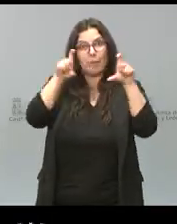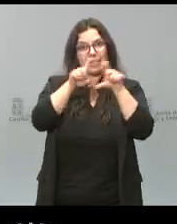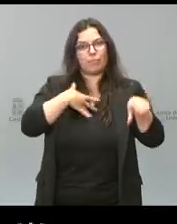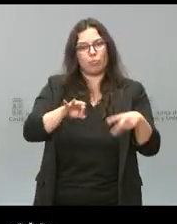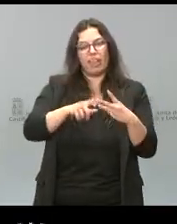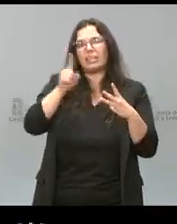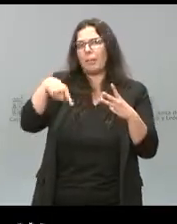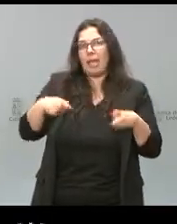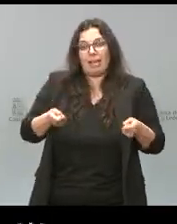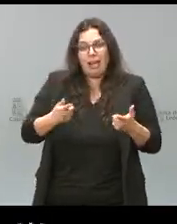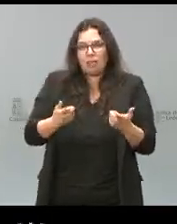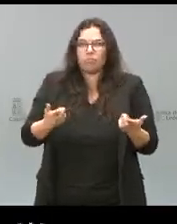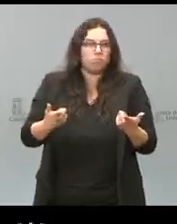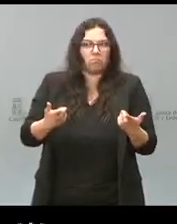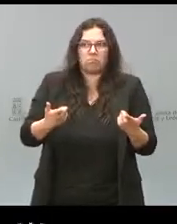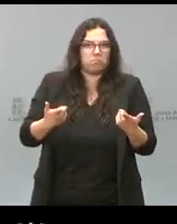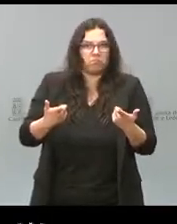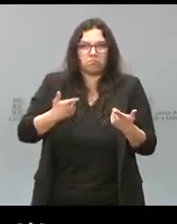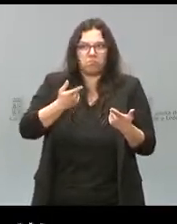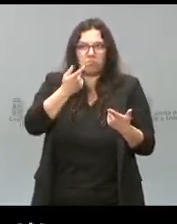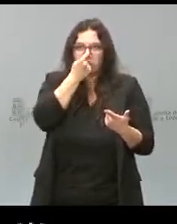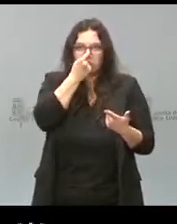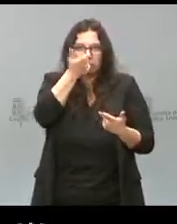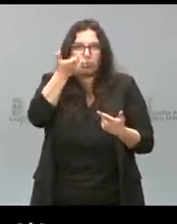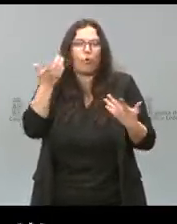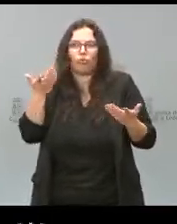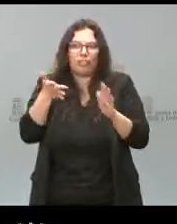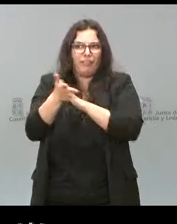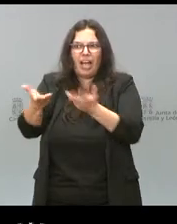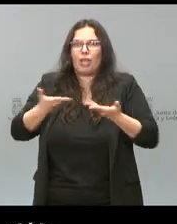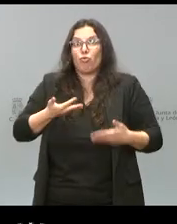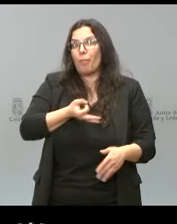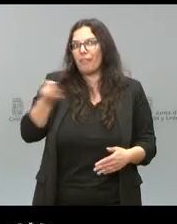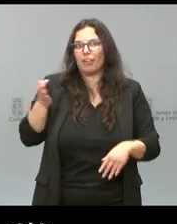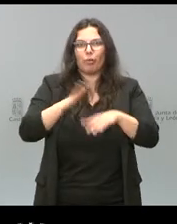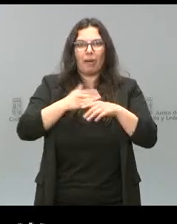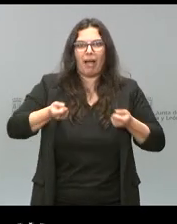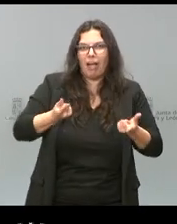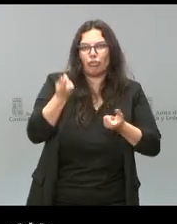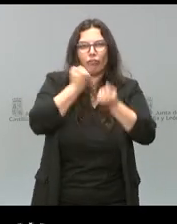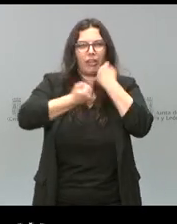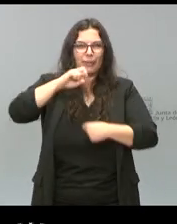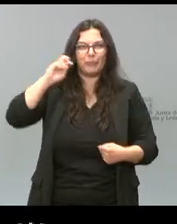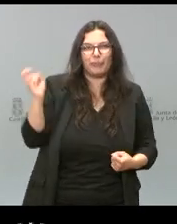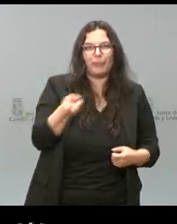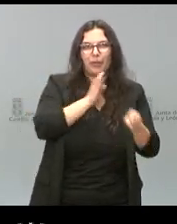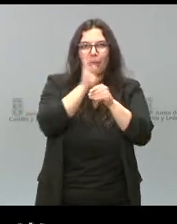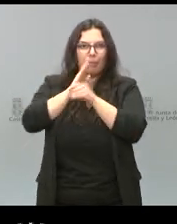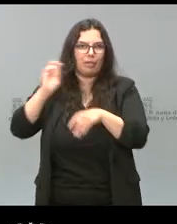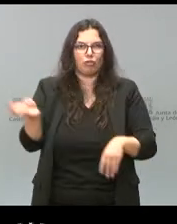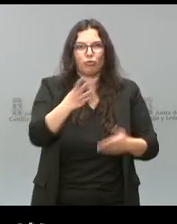un costo que prácticamente es nulo, por lo cual nos ha ayudado perfectamente a todos los gastos financieros de toda la inversión.